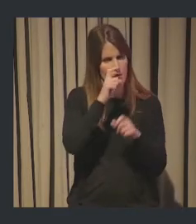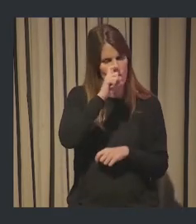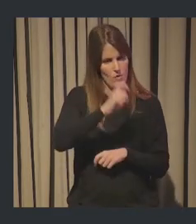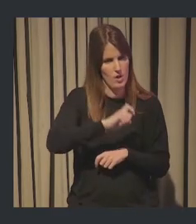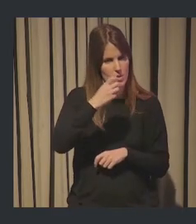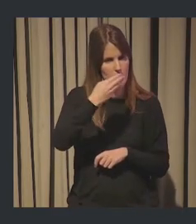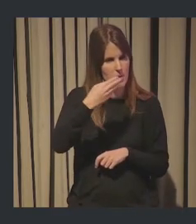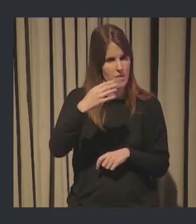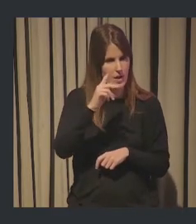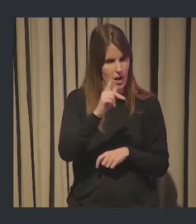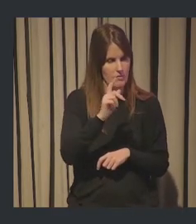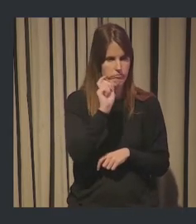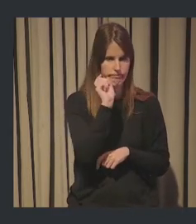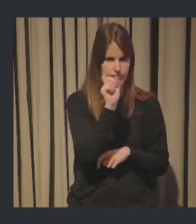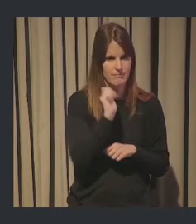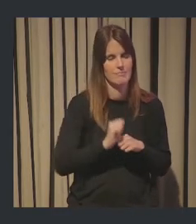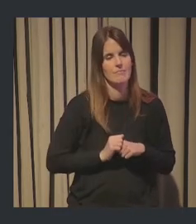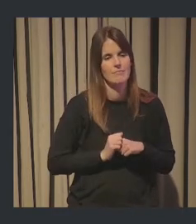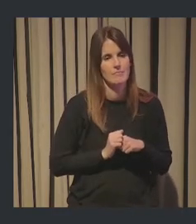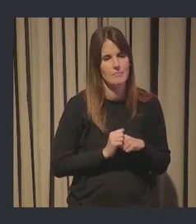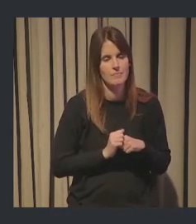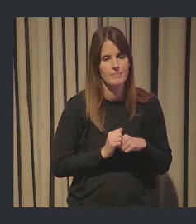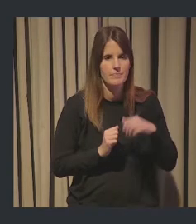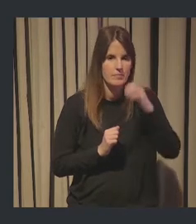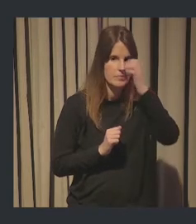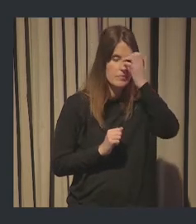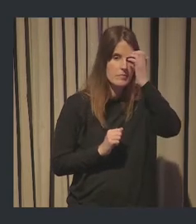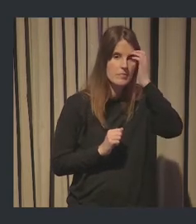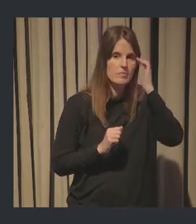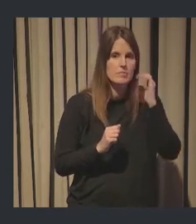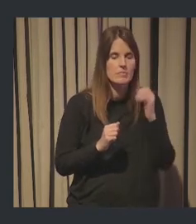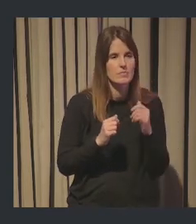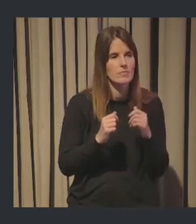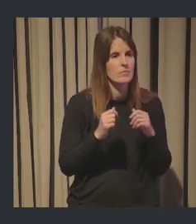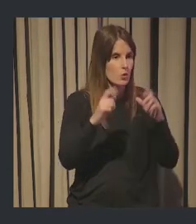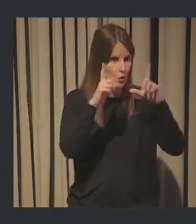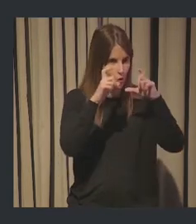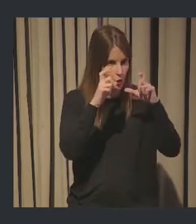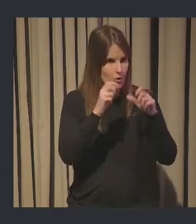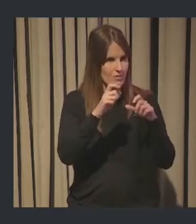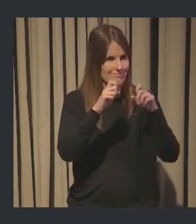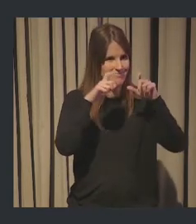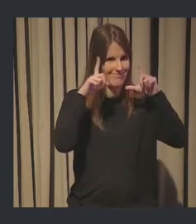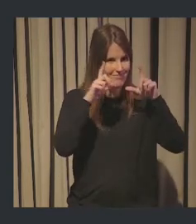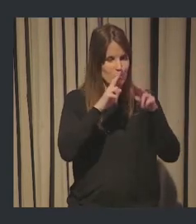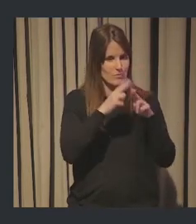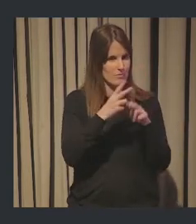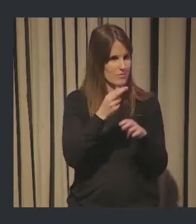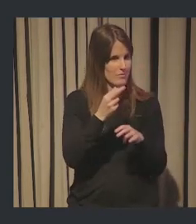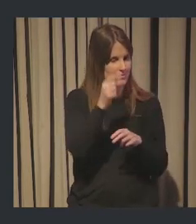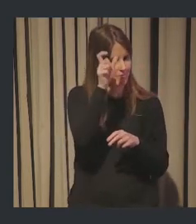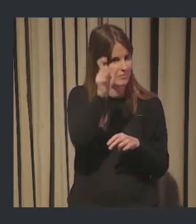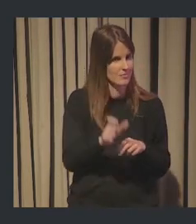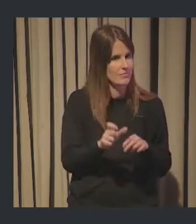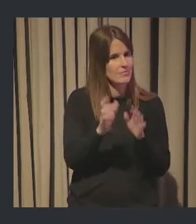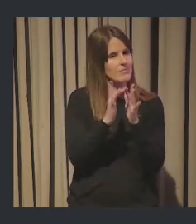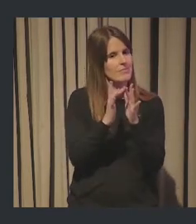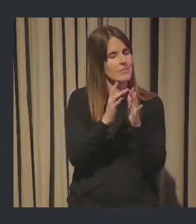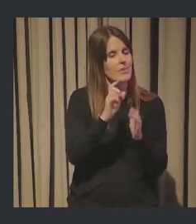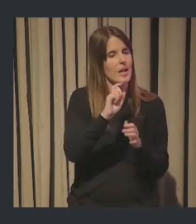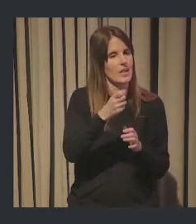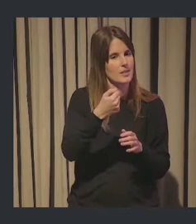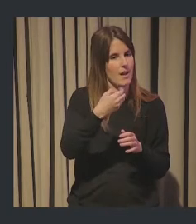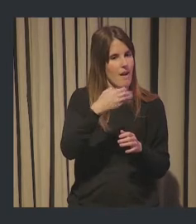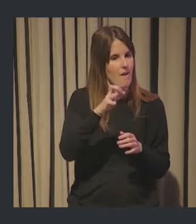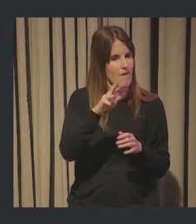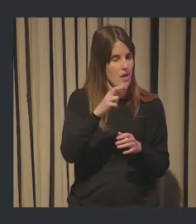fíjate, encontraréis rápidamente, y no mentíamos cuando decíamos que ponemos foto, nombres y apellidos, pues a salir. Entonces, si alguien quiere hablar con la Fundación BBK,